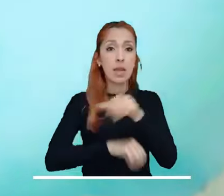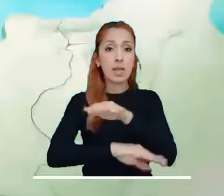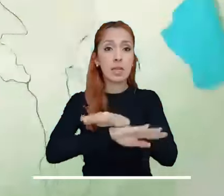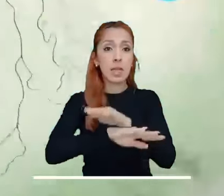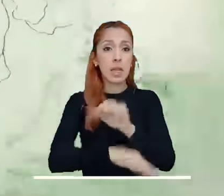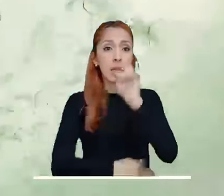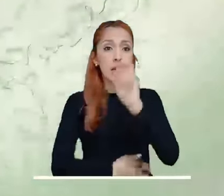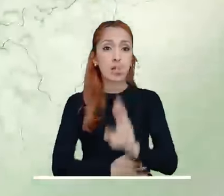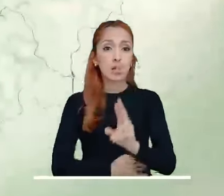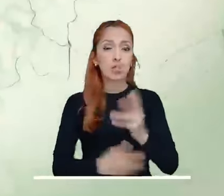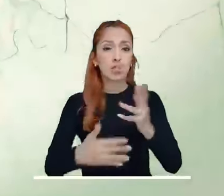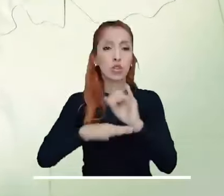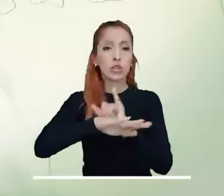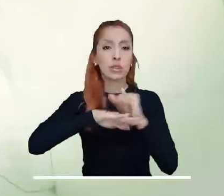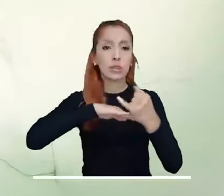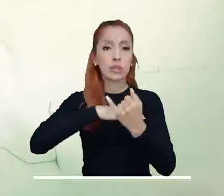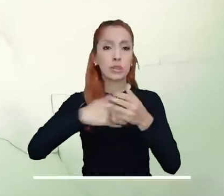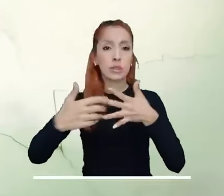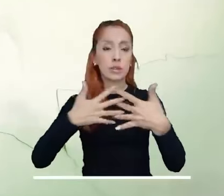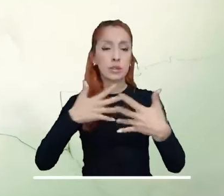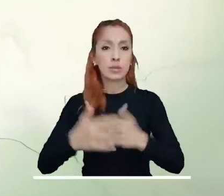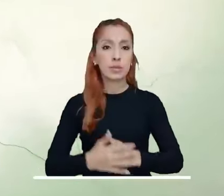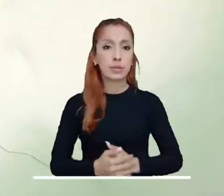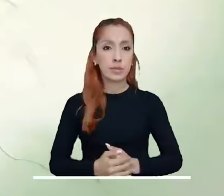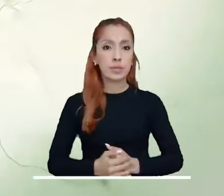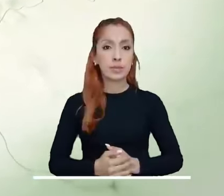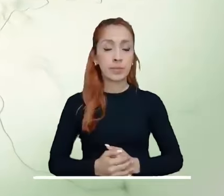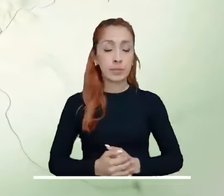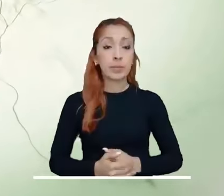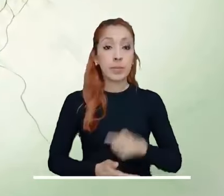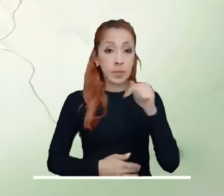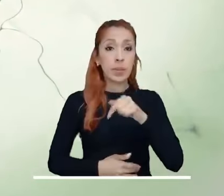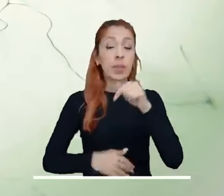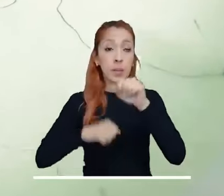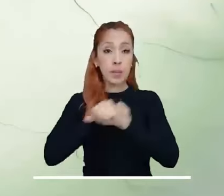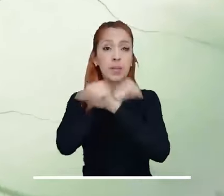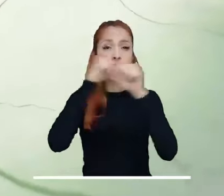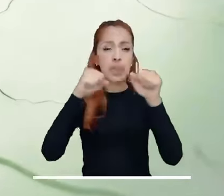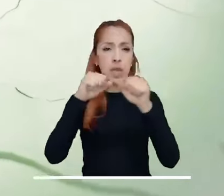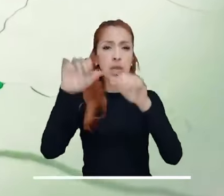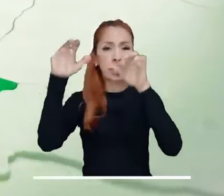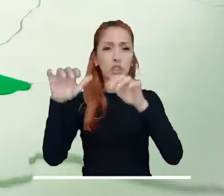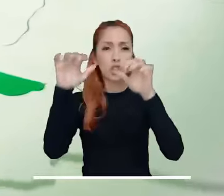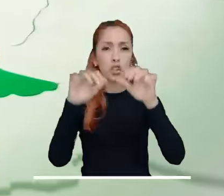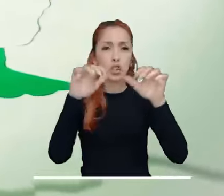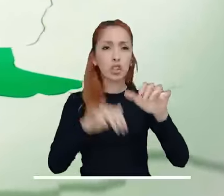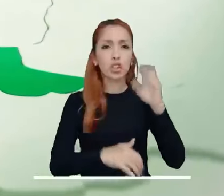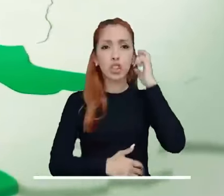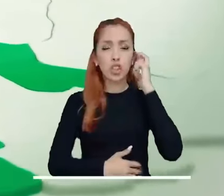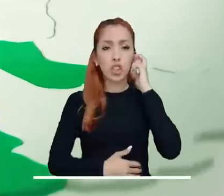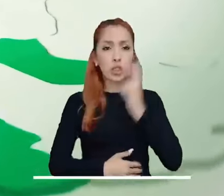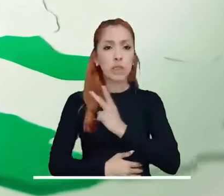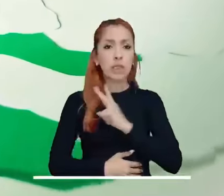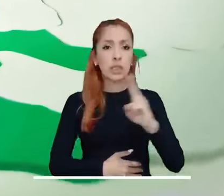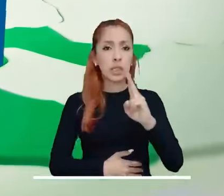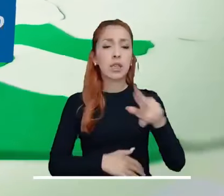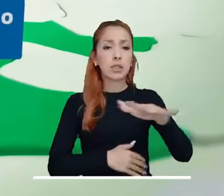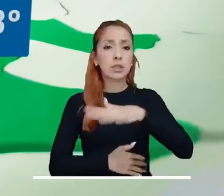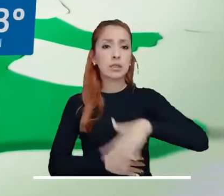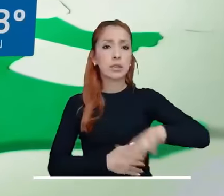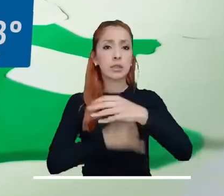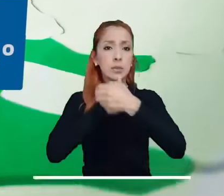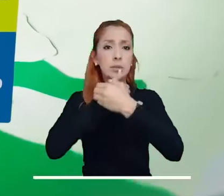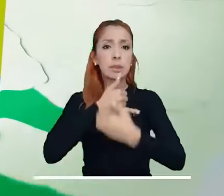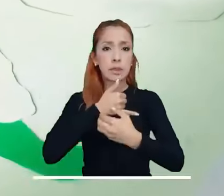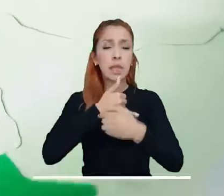mañana y tarde al sur del archipiélago. Amanecerá con precipitaciones en Chocó o Valle del Cauca y el litoral